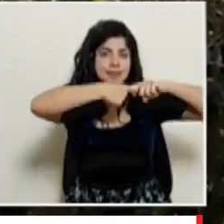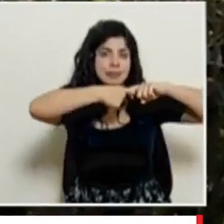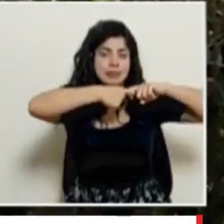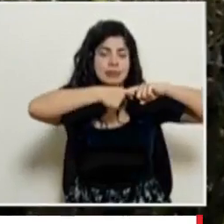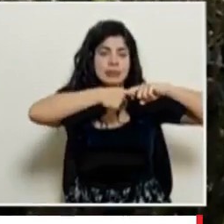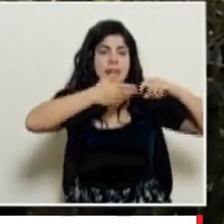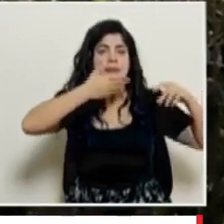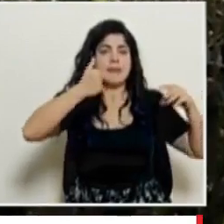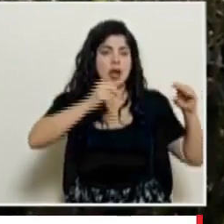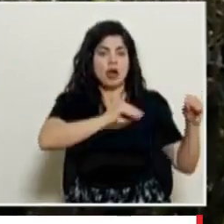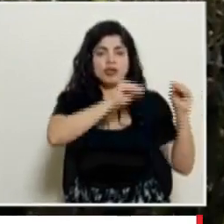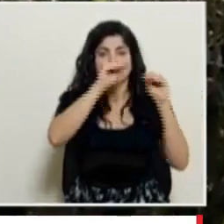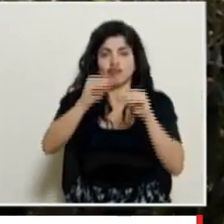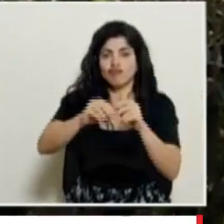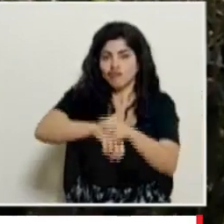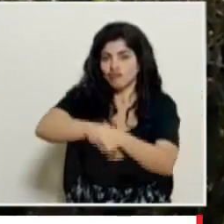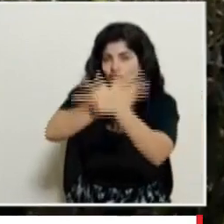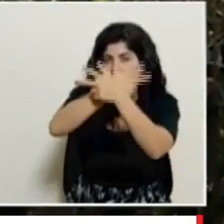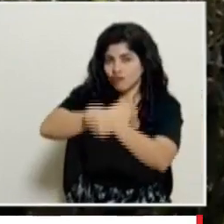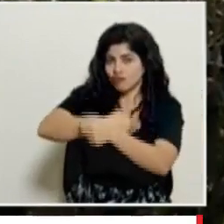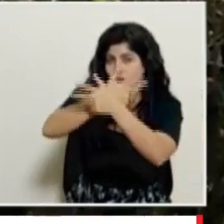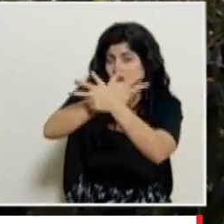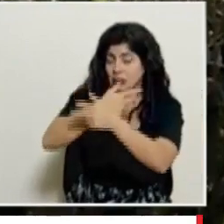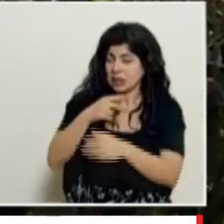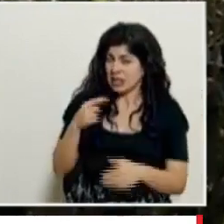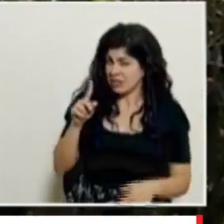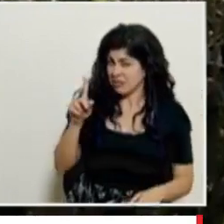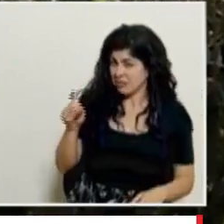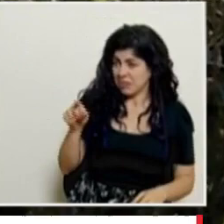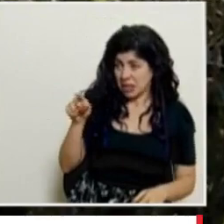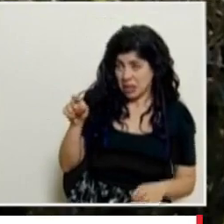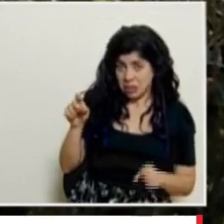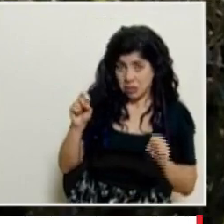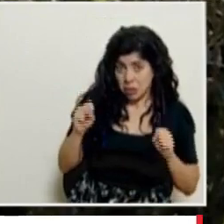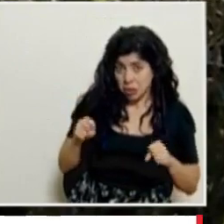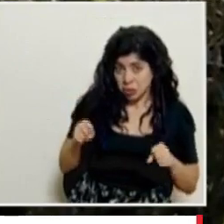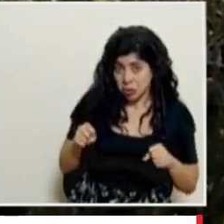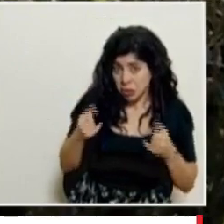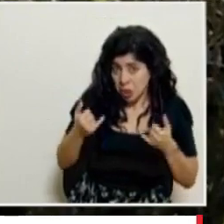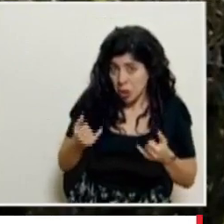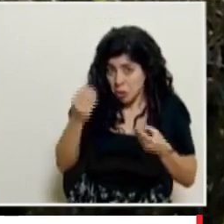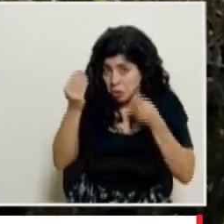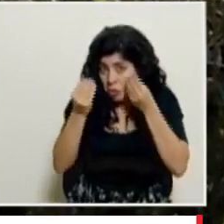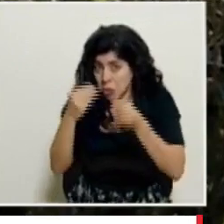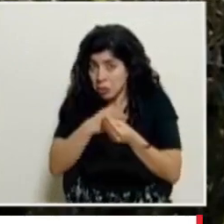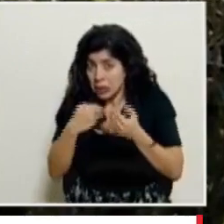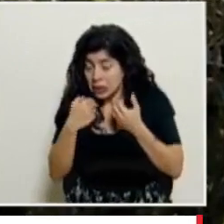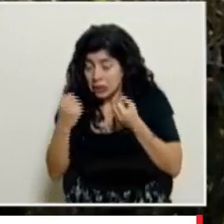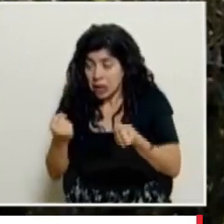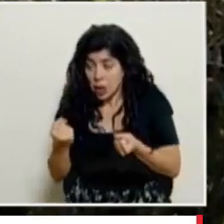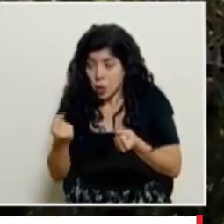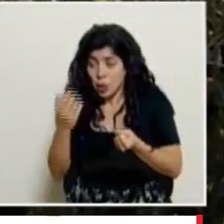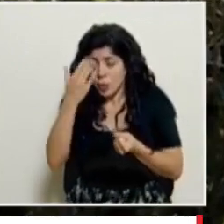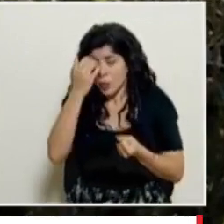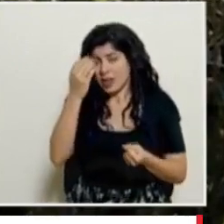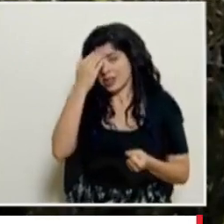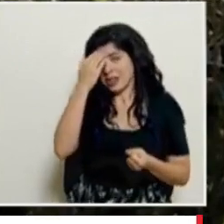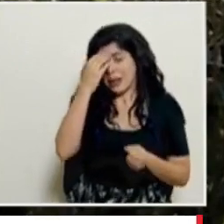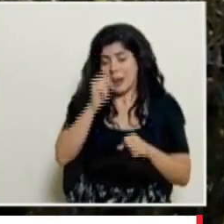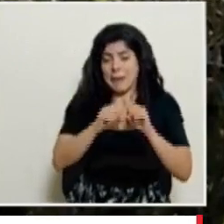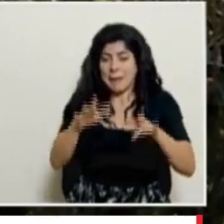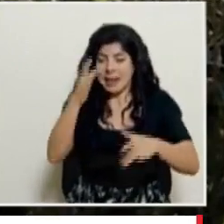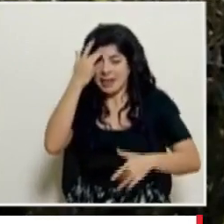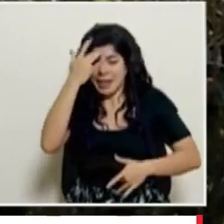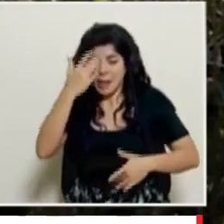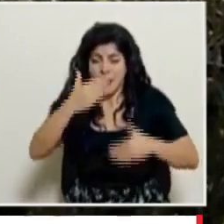apostar por el sistema virtual no sé si es una de las valoraciones que se hacen del Ministerio de Salud tomando en cuenta la evolución de la